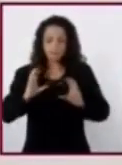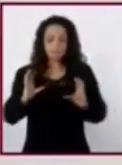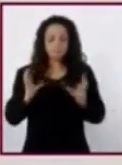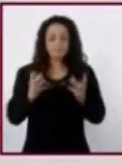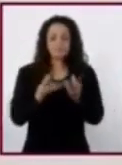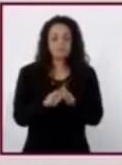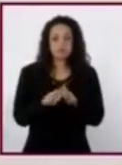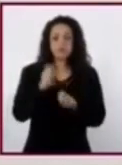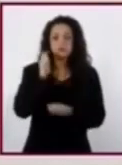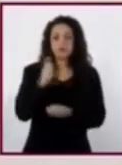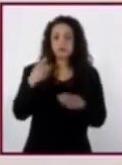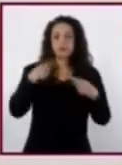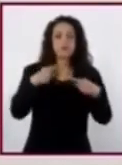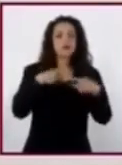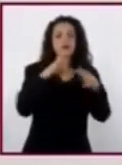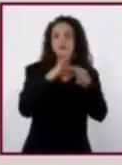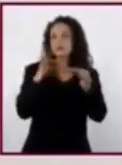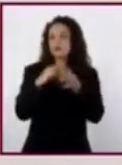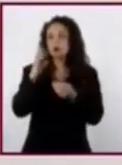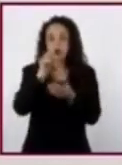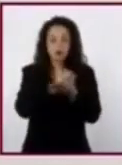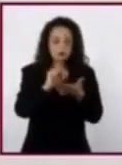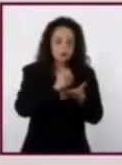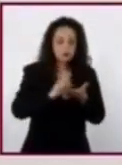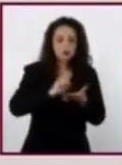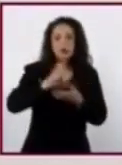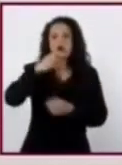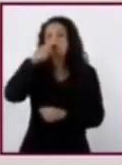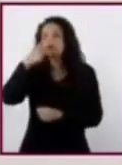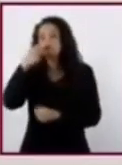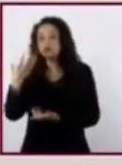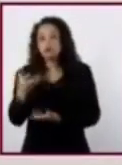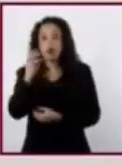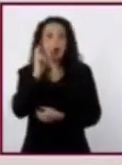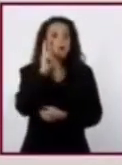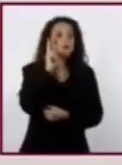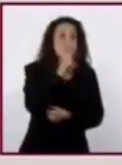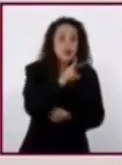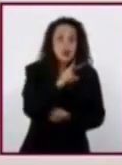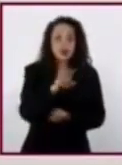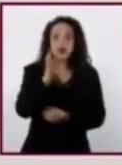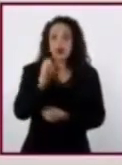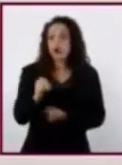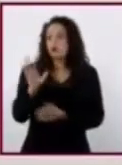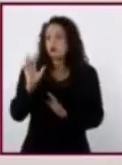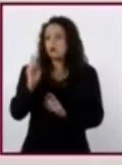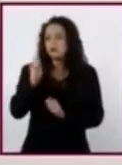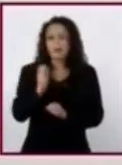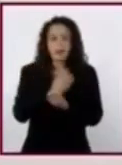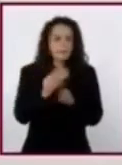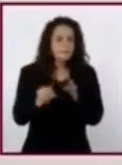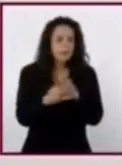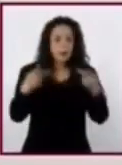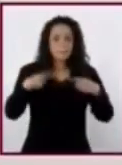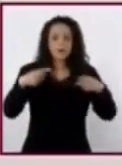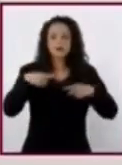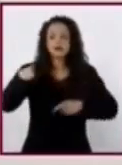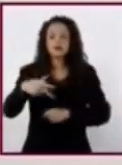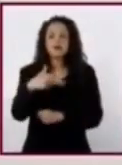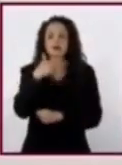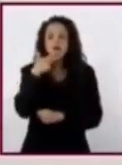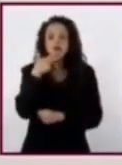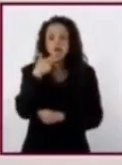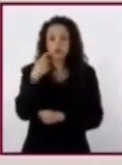testimonios escritos, orales, visuales o materiales que el historiador utiliza